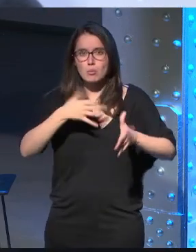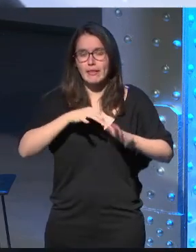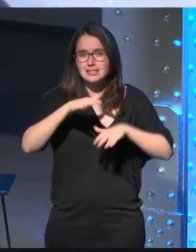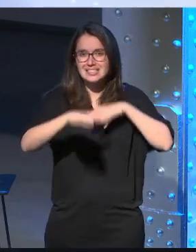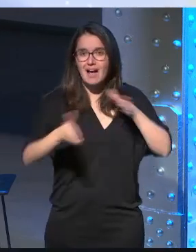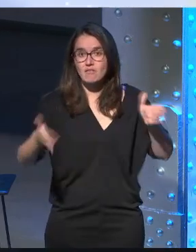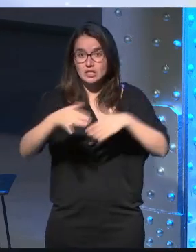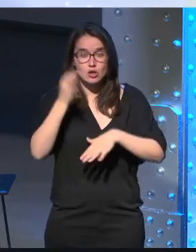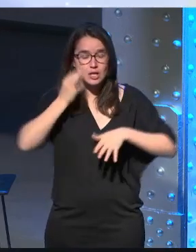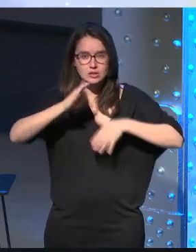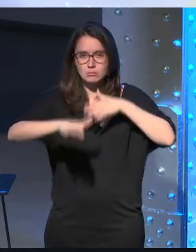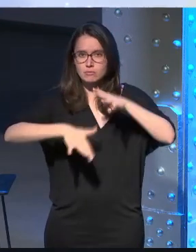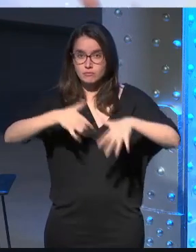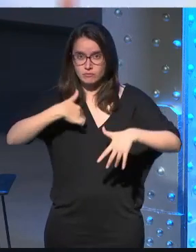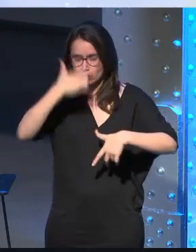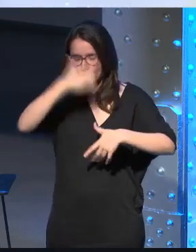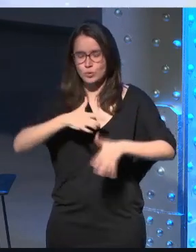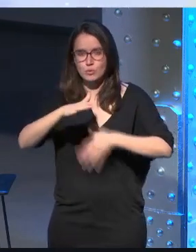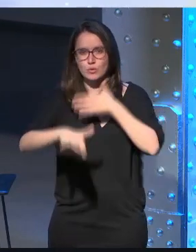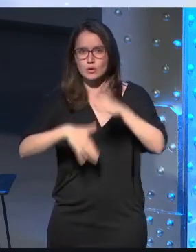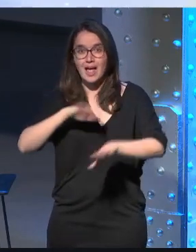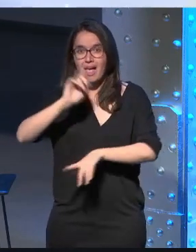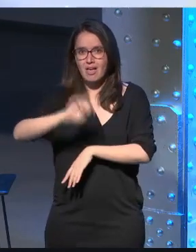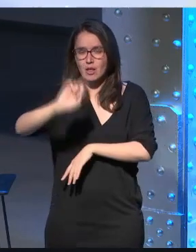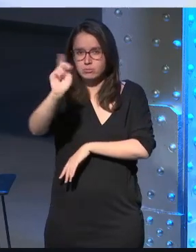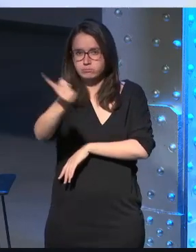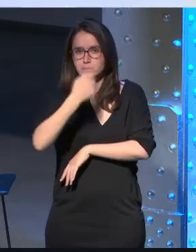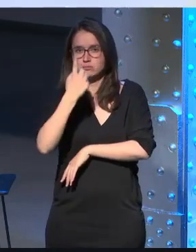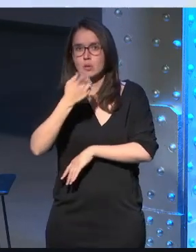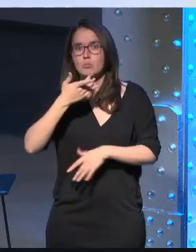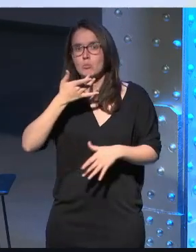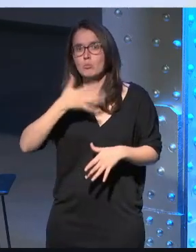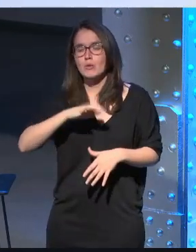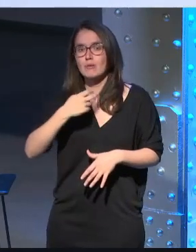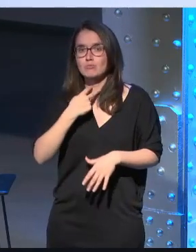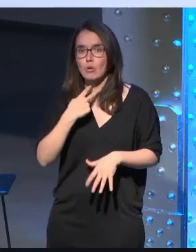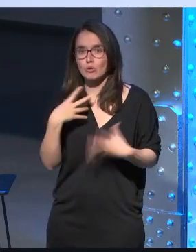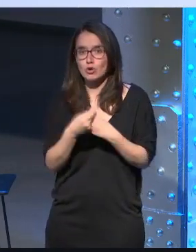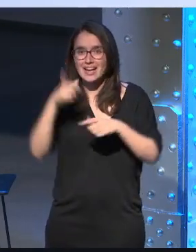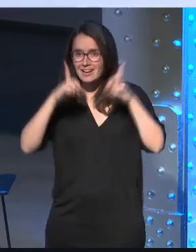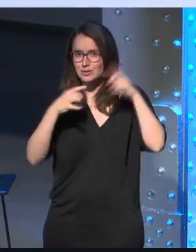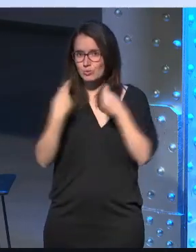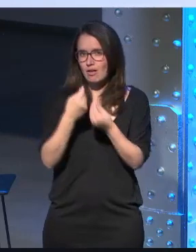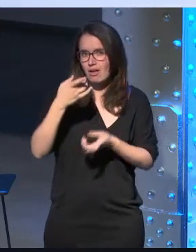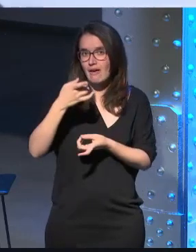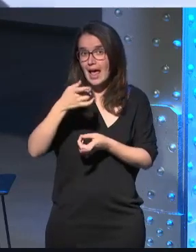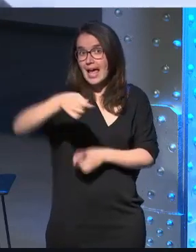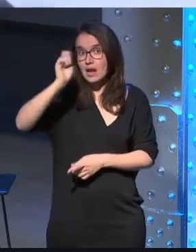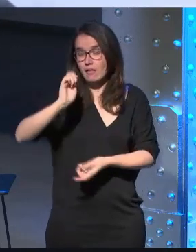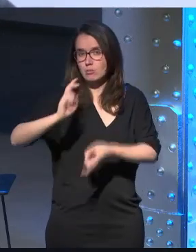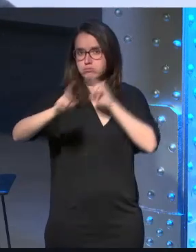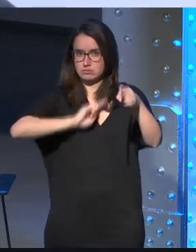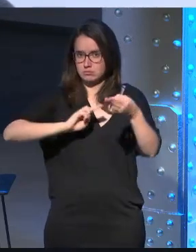por la habitación de esta chica y recibías la visita de este hada y podías interactuar a través de la voz y a través de los gestos con ella reaccionaba a ti